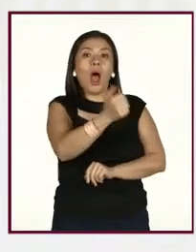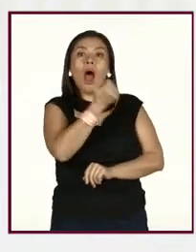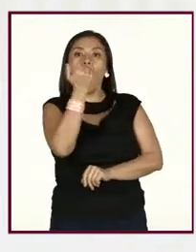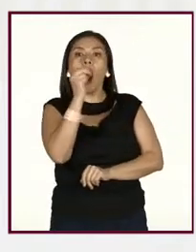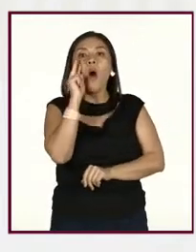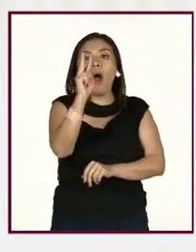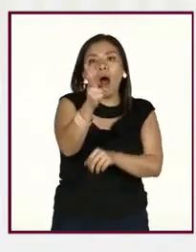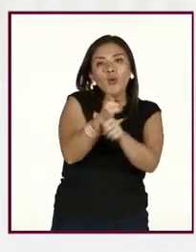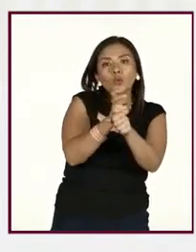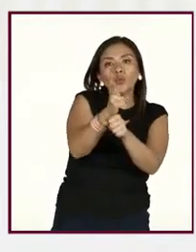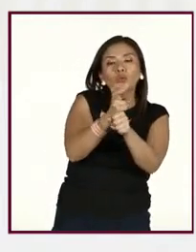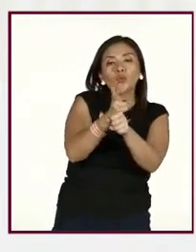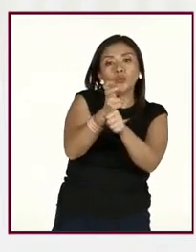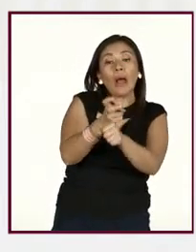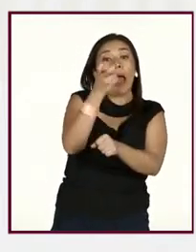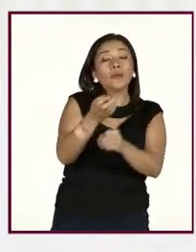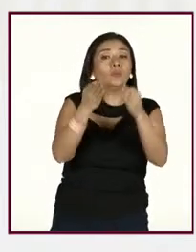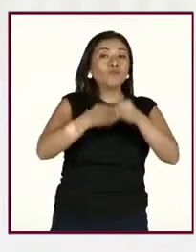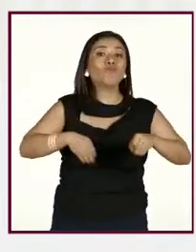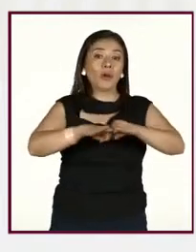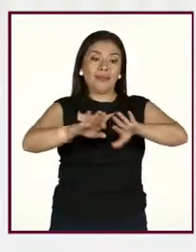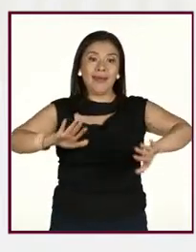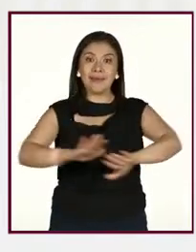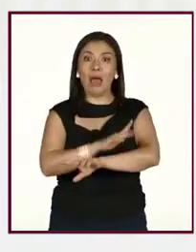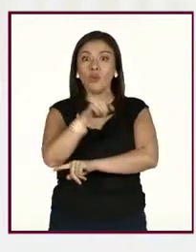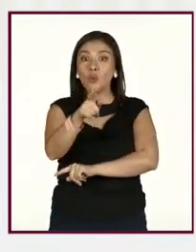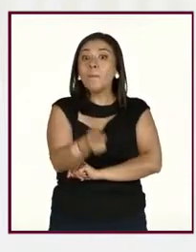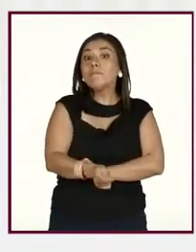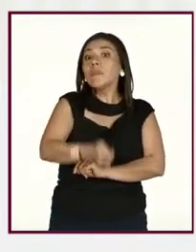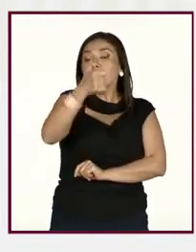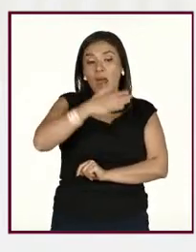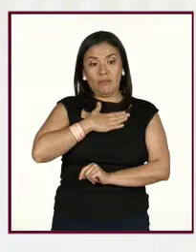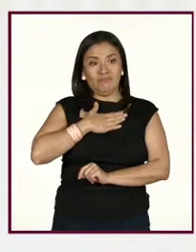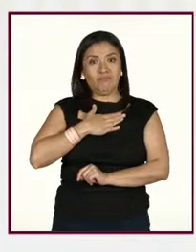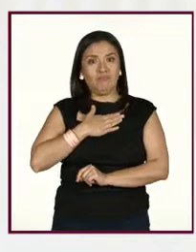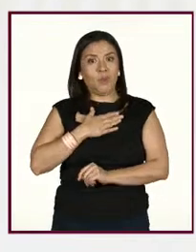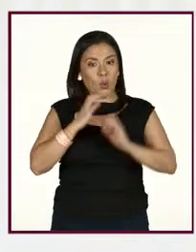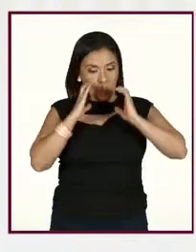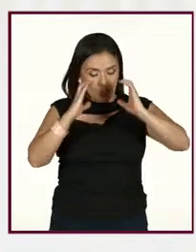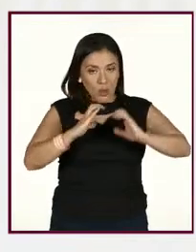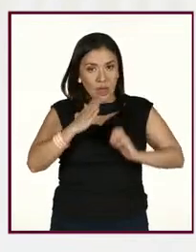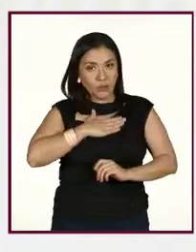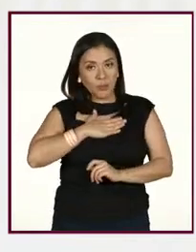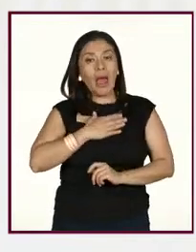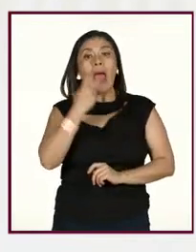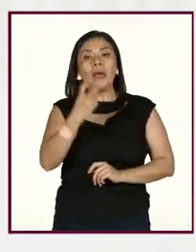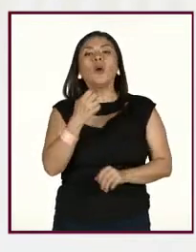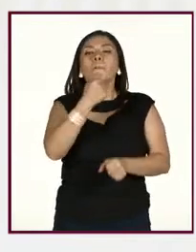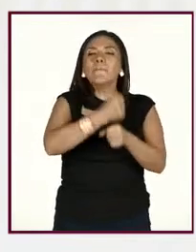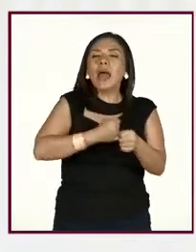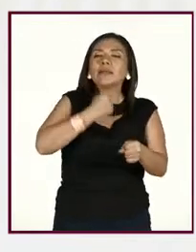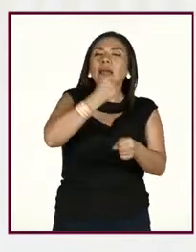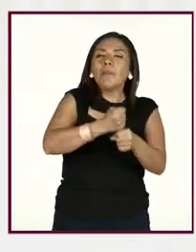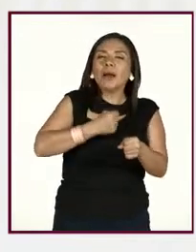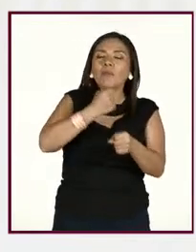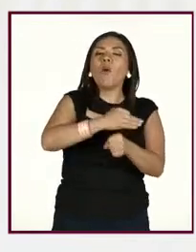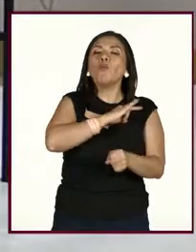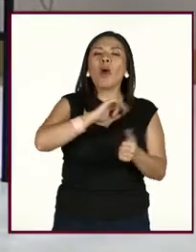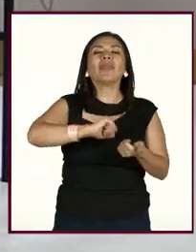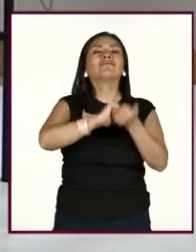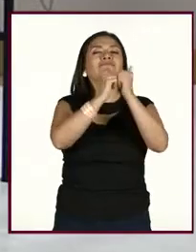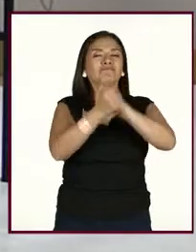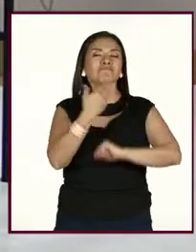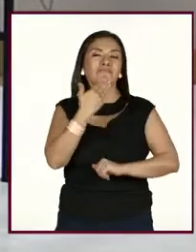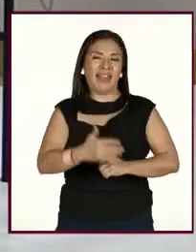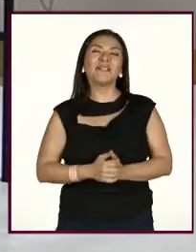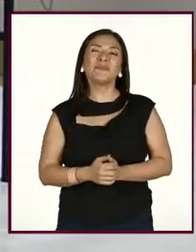Entonces, bueno, el cambio empieza por uno mismo y no hay mejor ejemplo que con la práctica. Claro, con el ejemplo se predica,